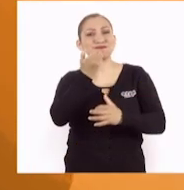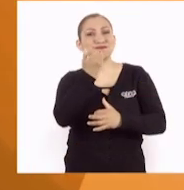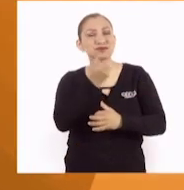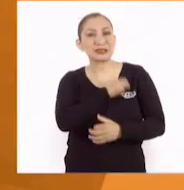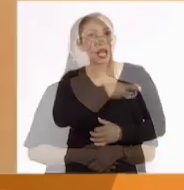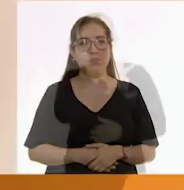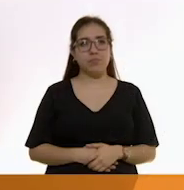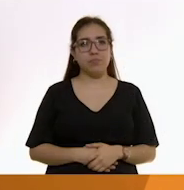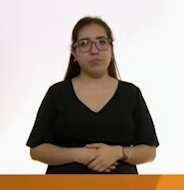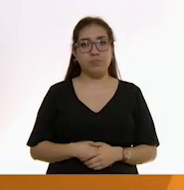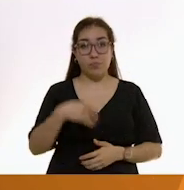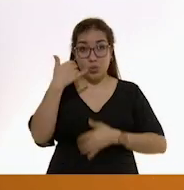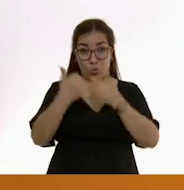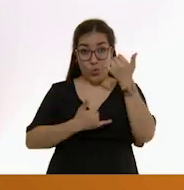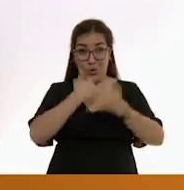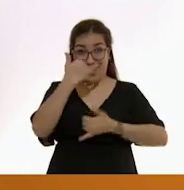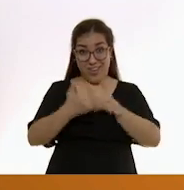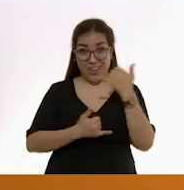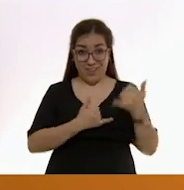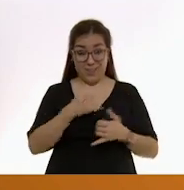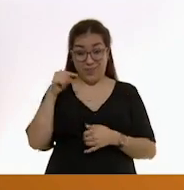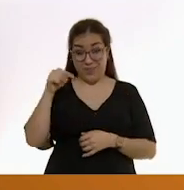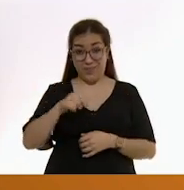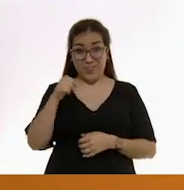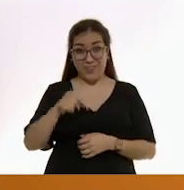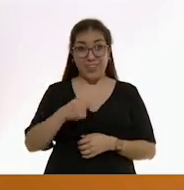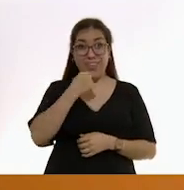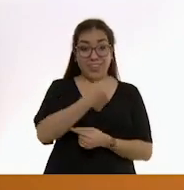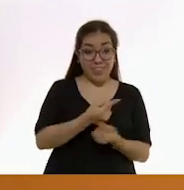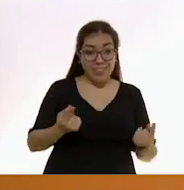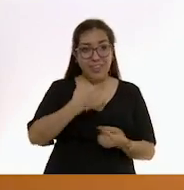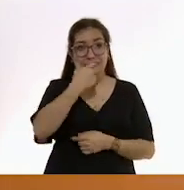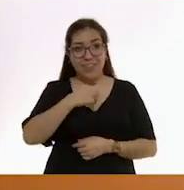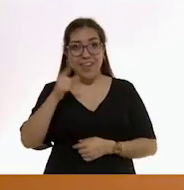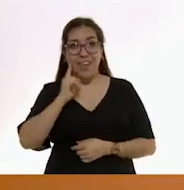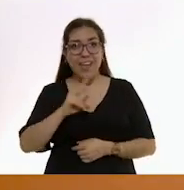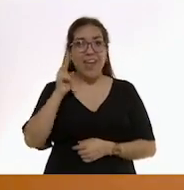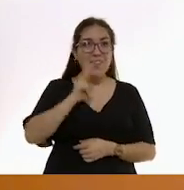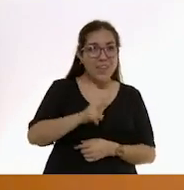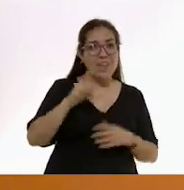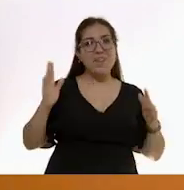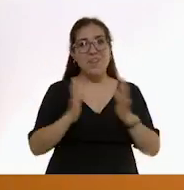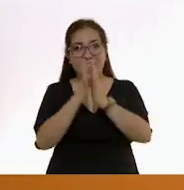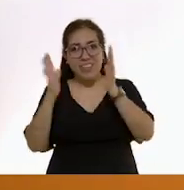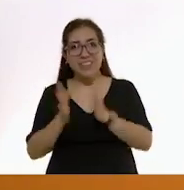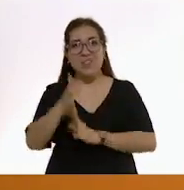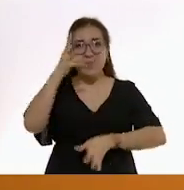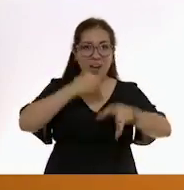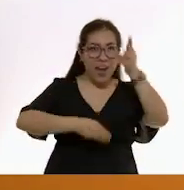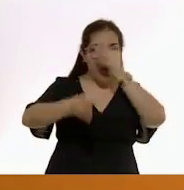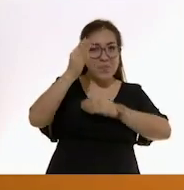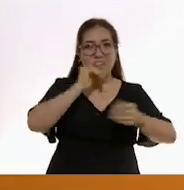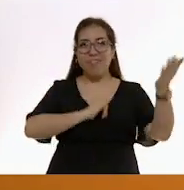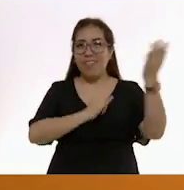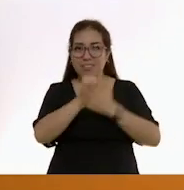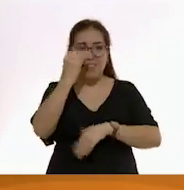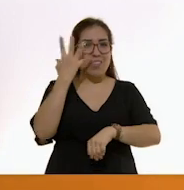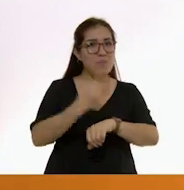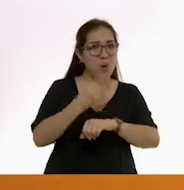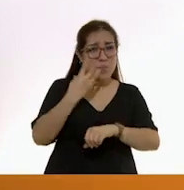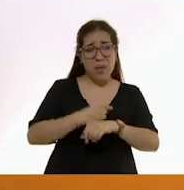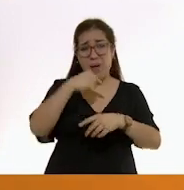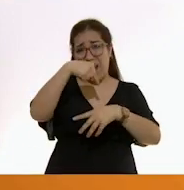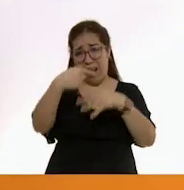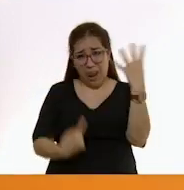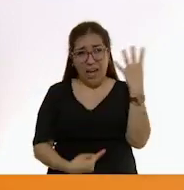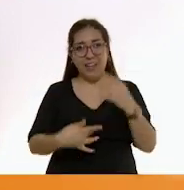A través del juego, las niñas y los niños aprenden, participan, observan, imaginan, construyen, deciden, resuelven y